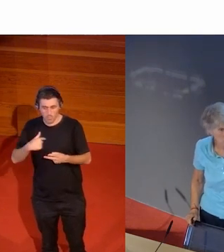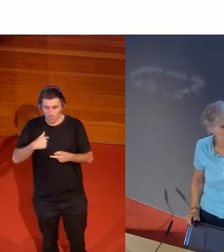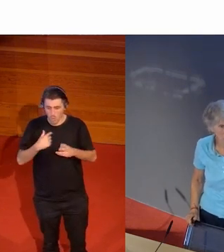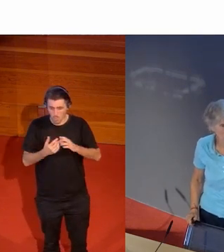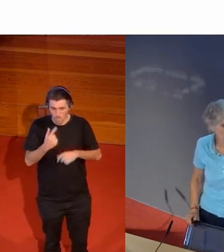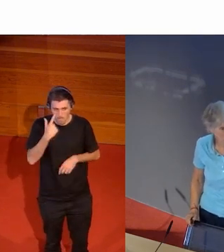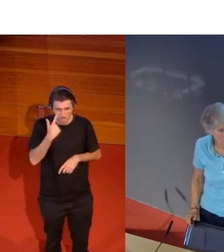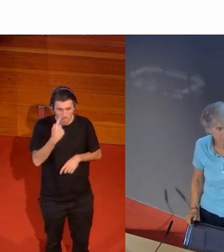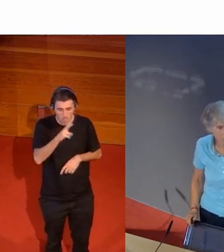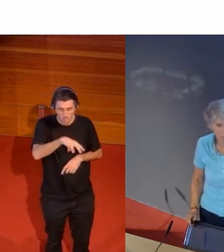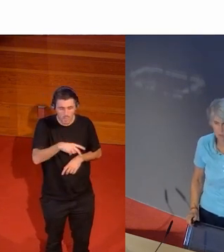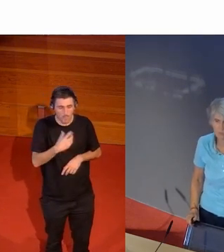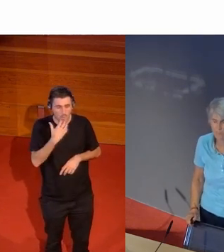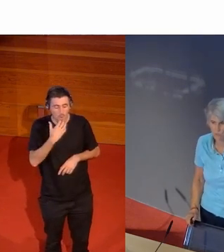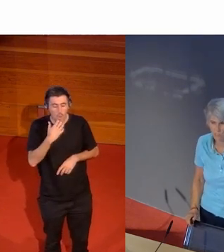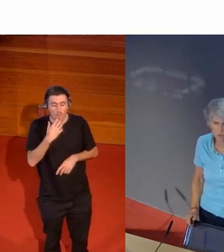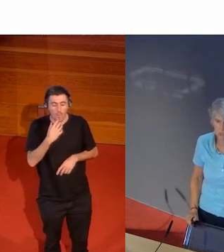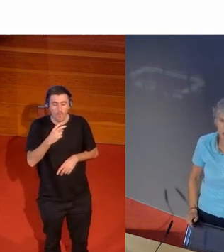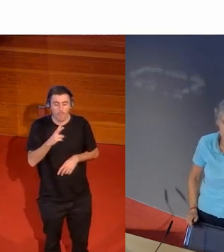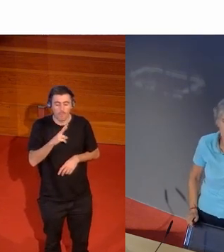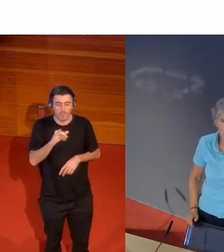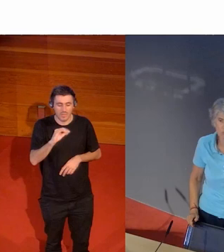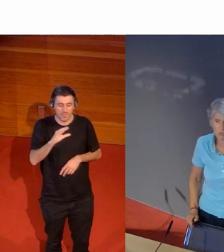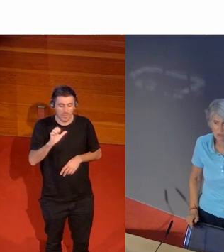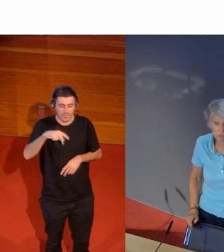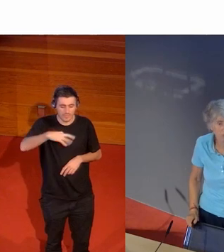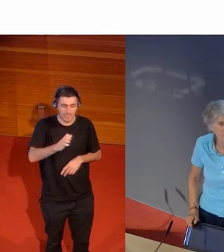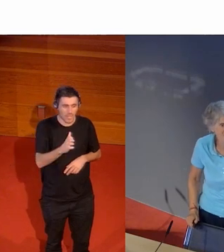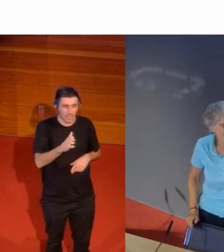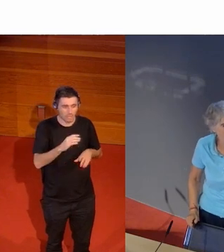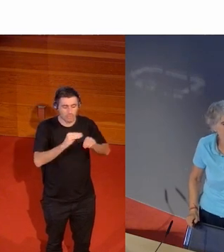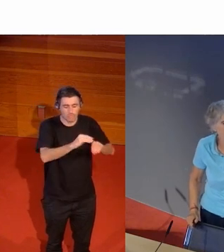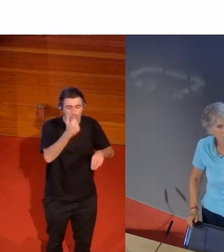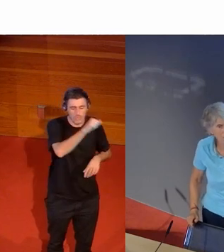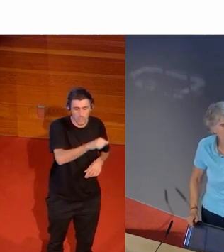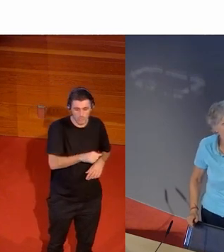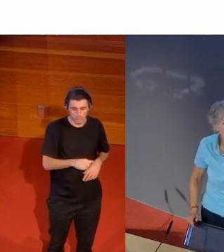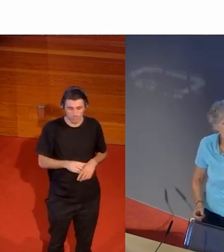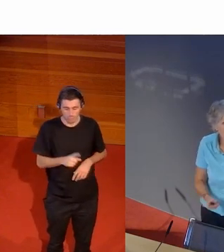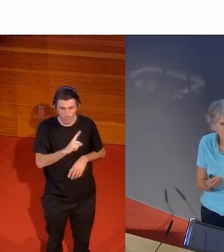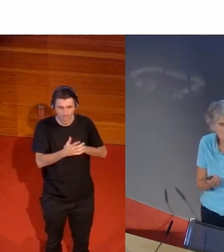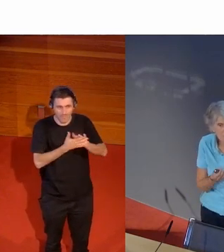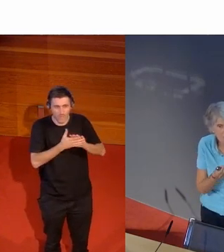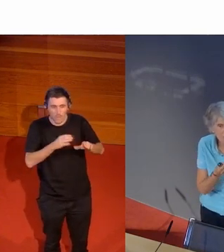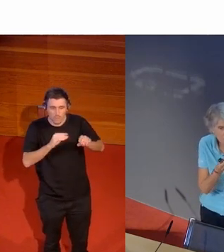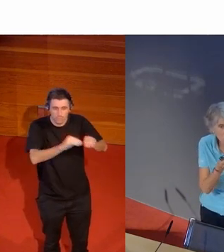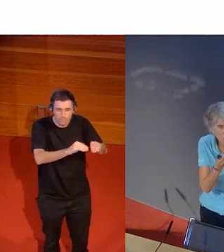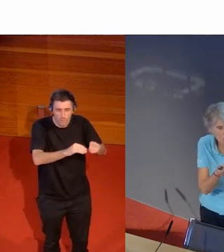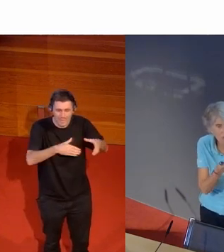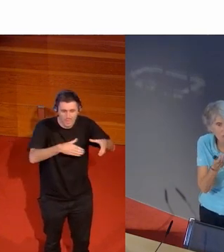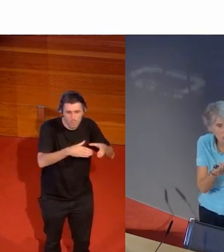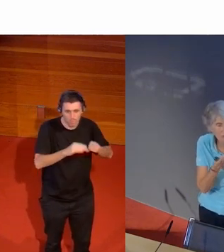Vicente del Bosque por ejemplo o de Luis Aragonés los chicos los muchachos dice la selección el equipo no sé